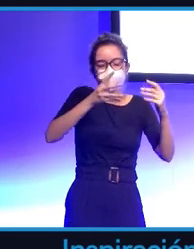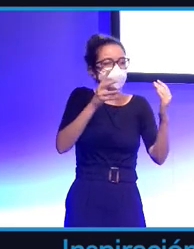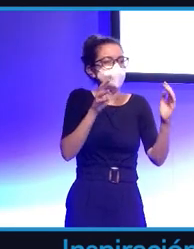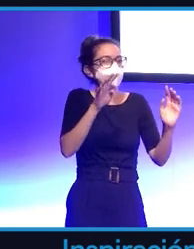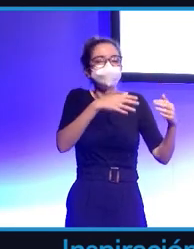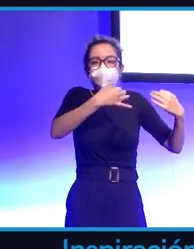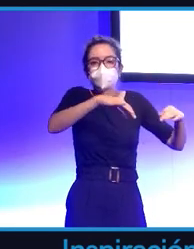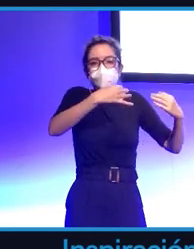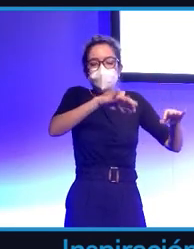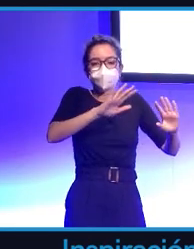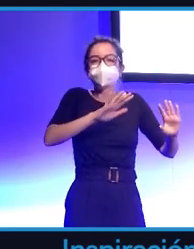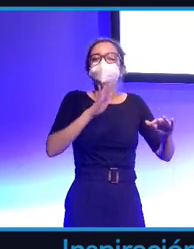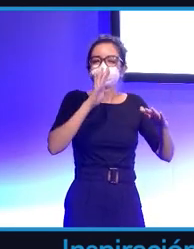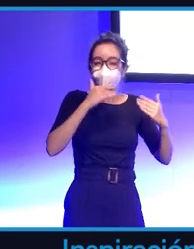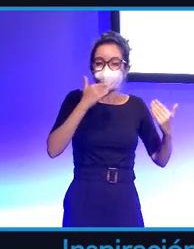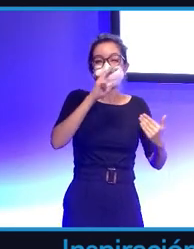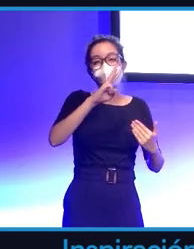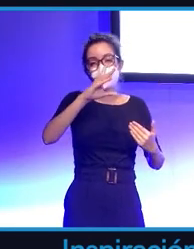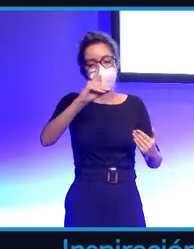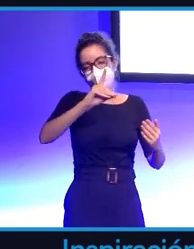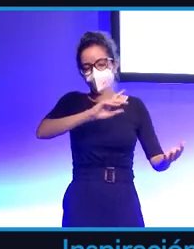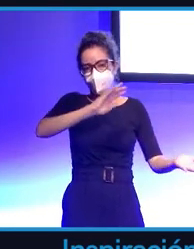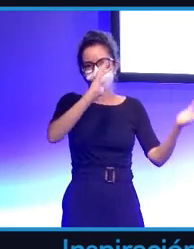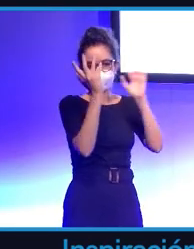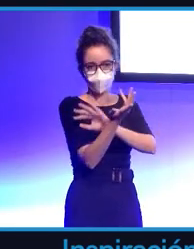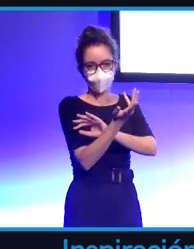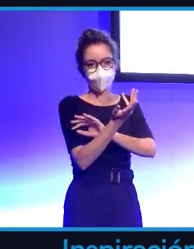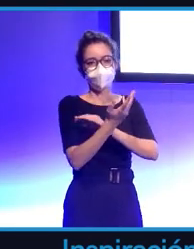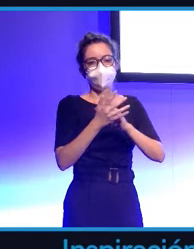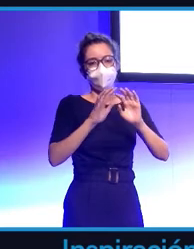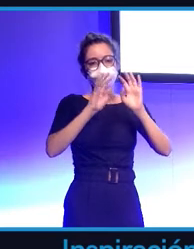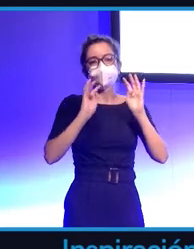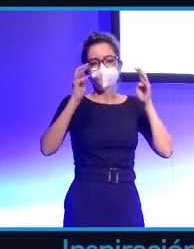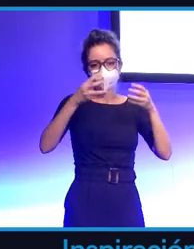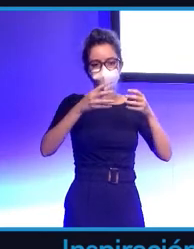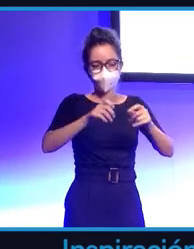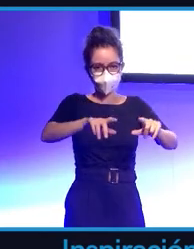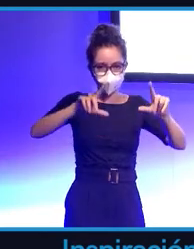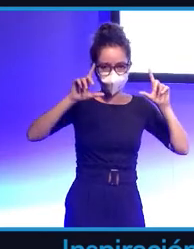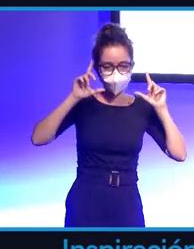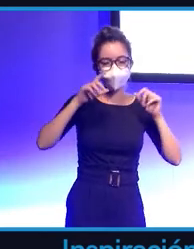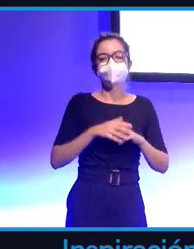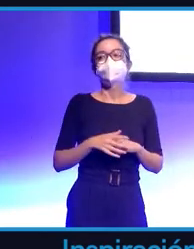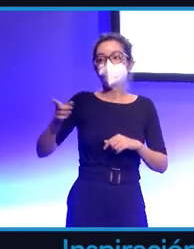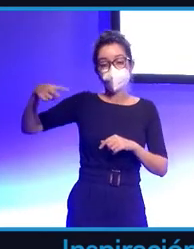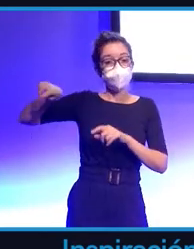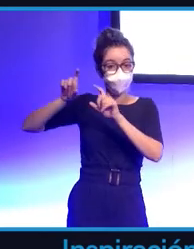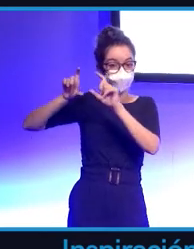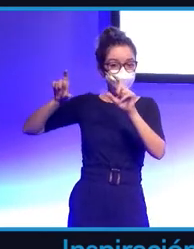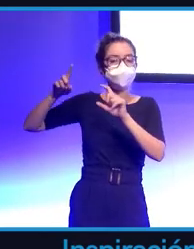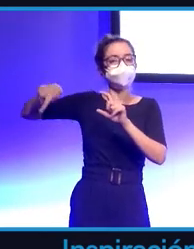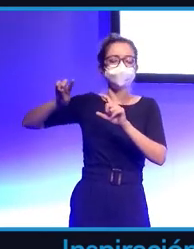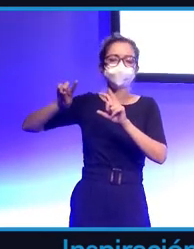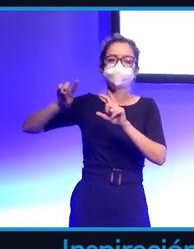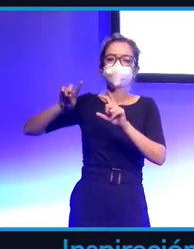enriquecer mucho con este nuevo metaverso. El cambio de Facebook es para construirlo. O sea, ellos quieren realmente construir este nuevo futuro, pero no es el